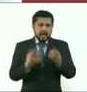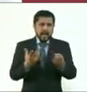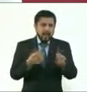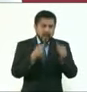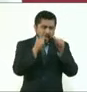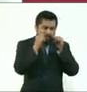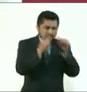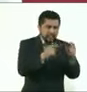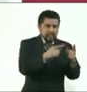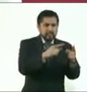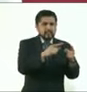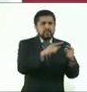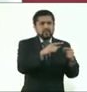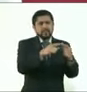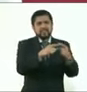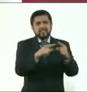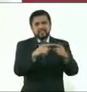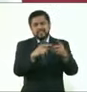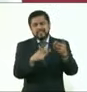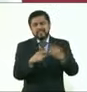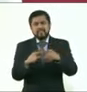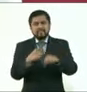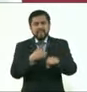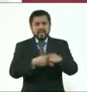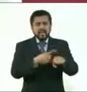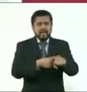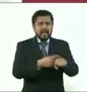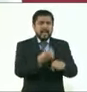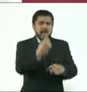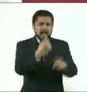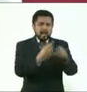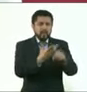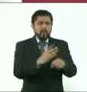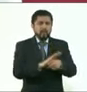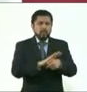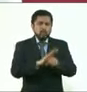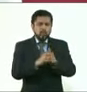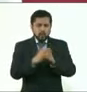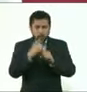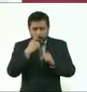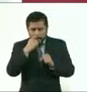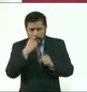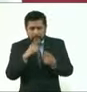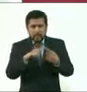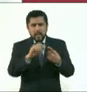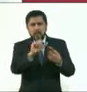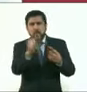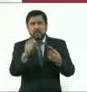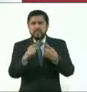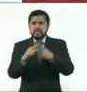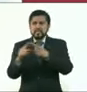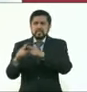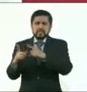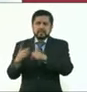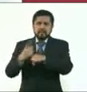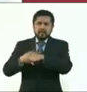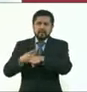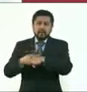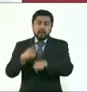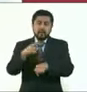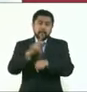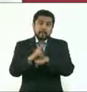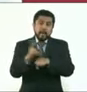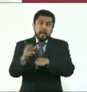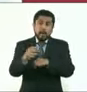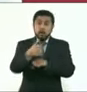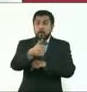con personas que iban a realizarse la prueba COVID. Y ahí pues los vamos a apoyar en lo que requieran, pero son pues las propias instituciones